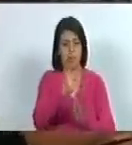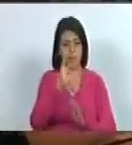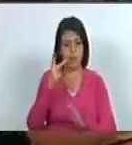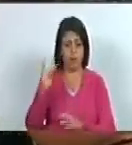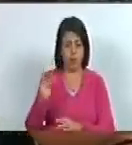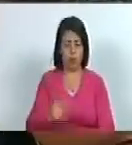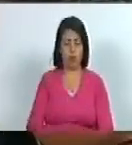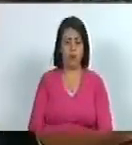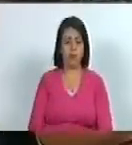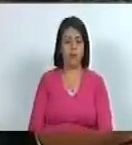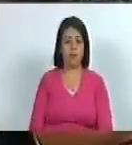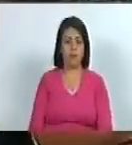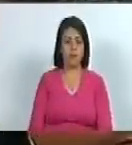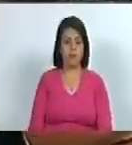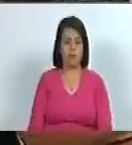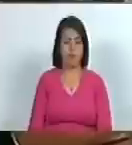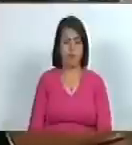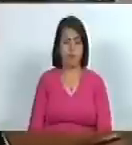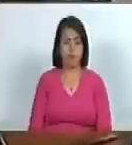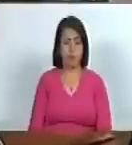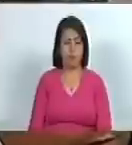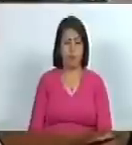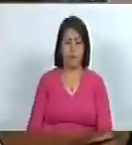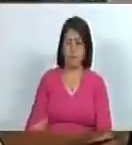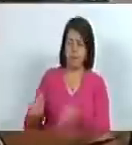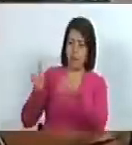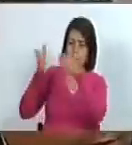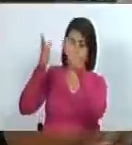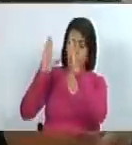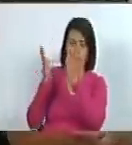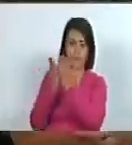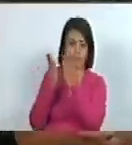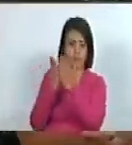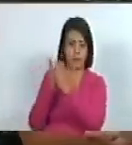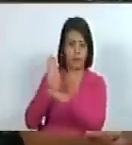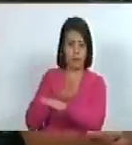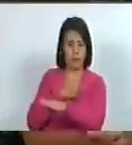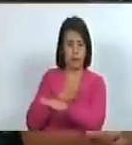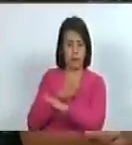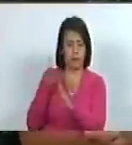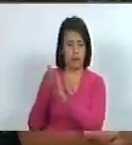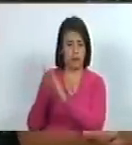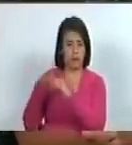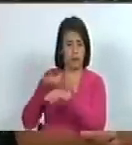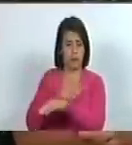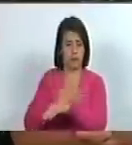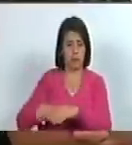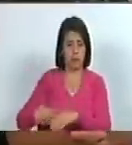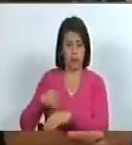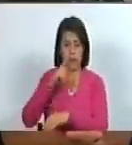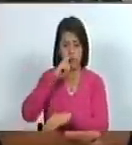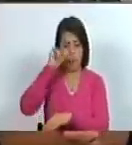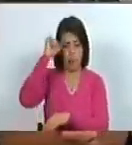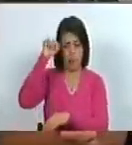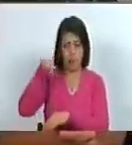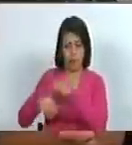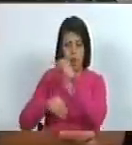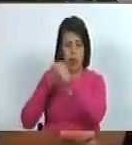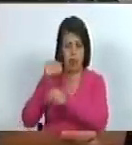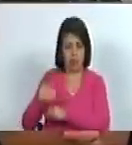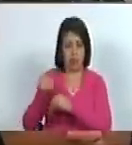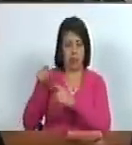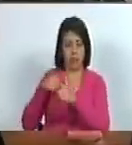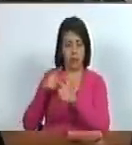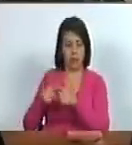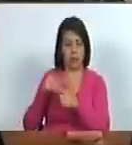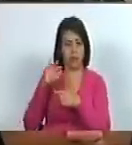2022 la estructura física de la José Ángel Lamas a través de presidencia de la república ha venido ya